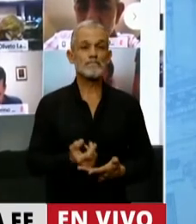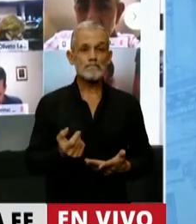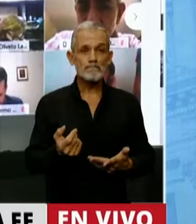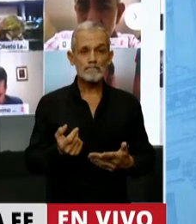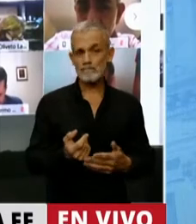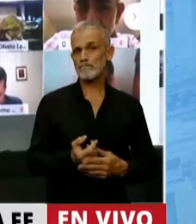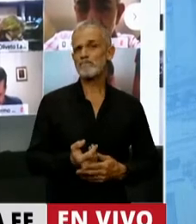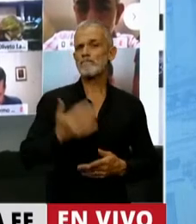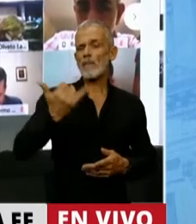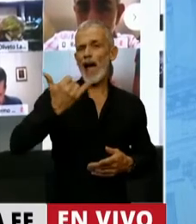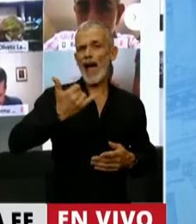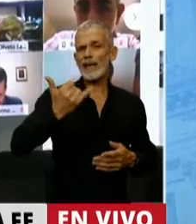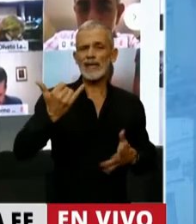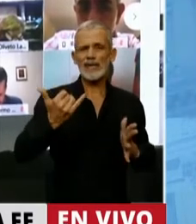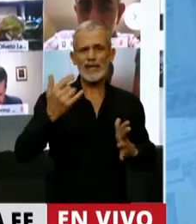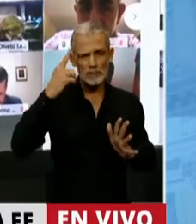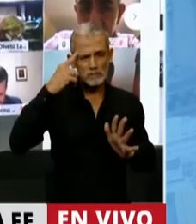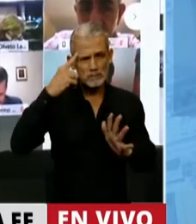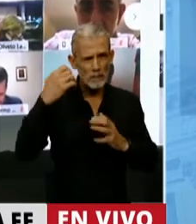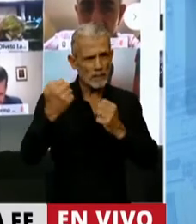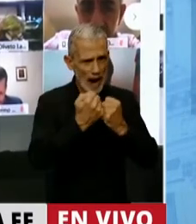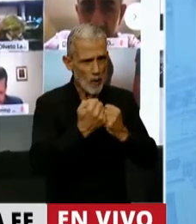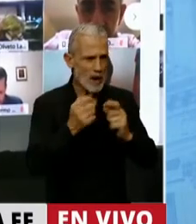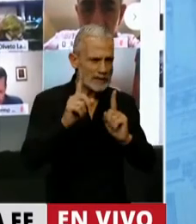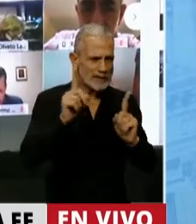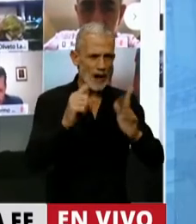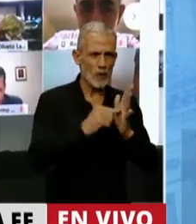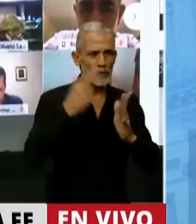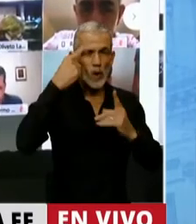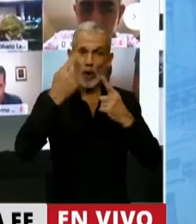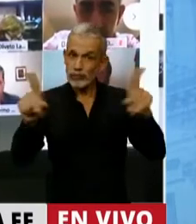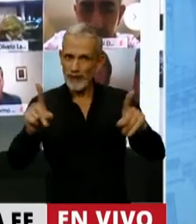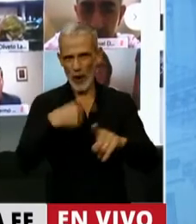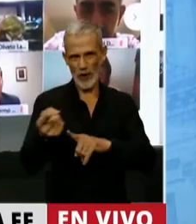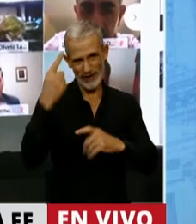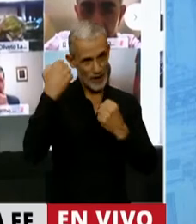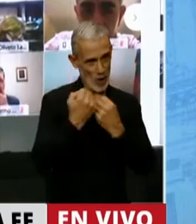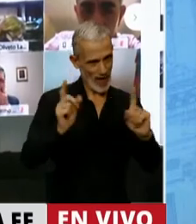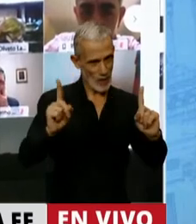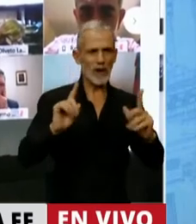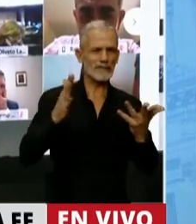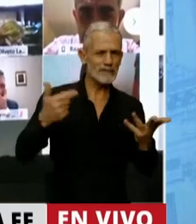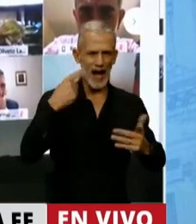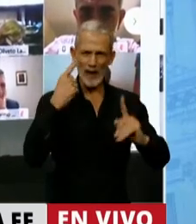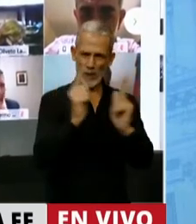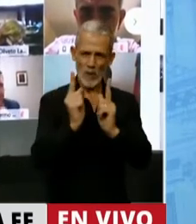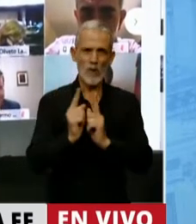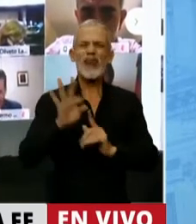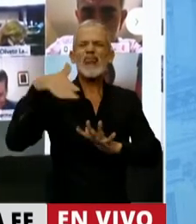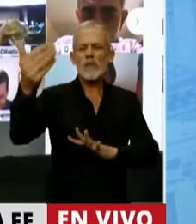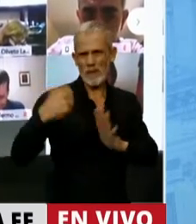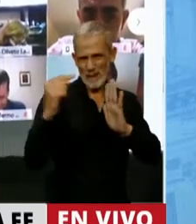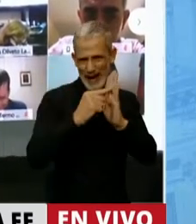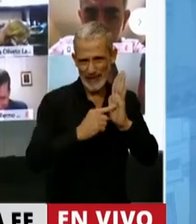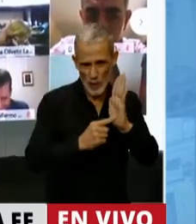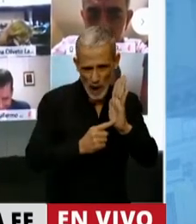que hay coincidencias en varios puntos y tengo disidencias en otras, que trataré de en el debate en particular